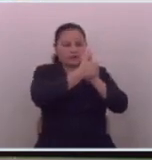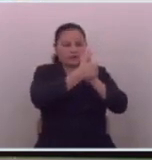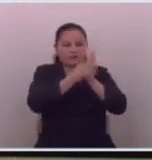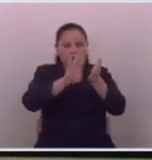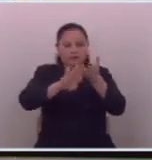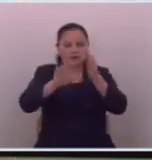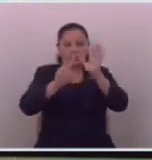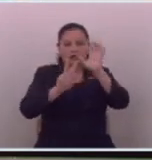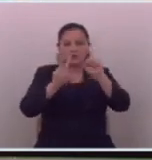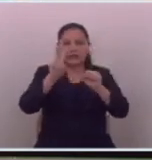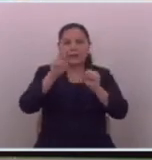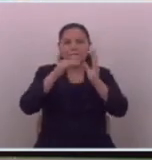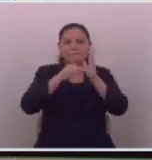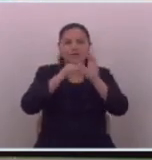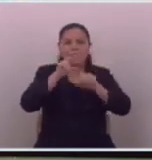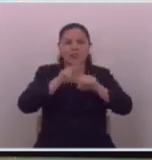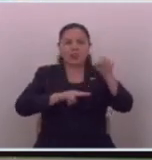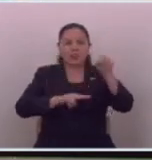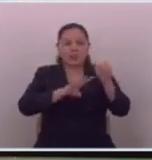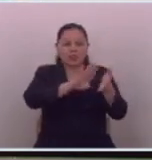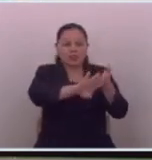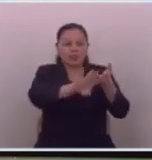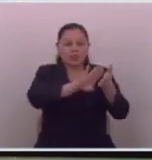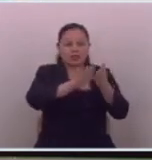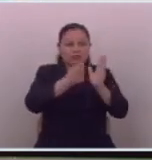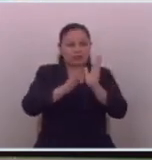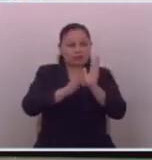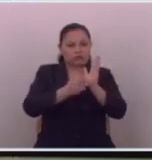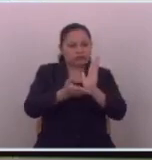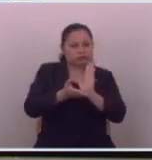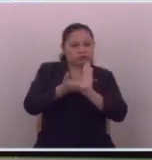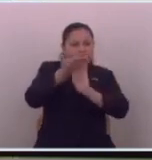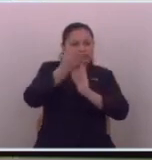sueldos de 12 mil dólares para arriba